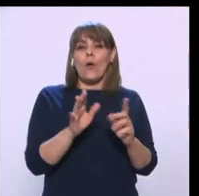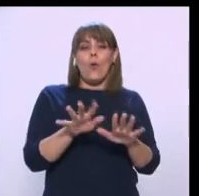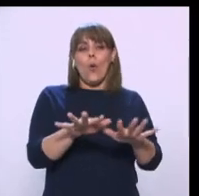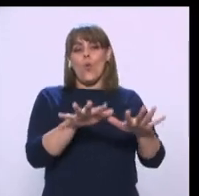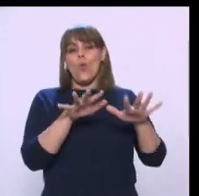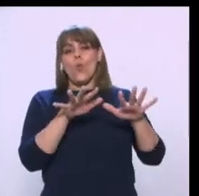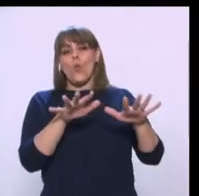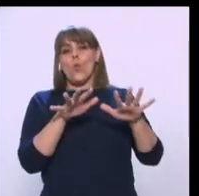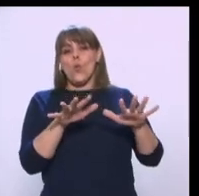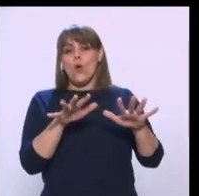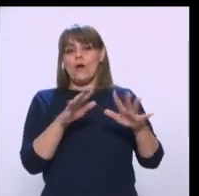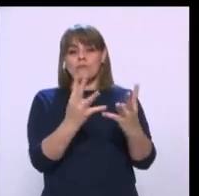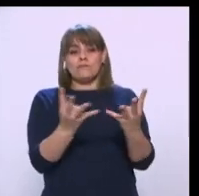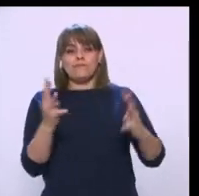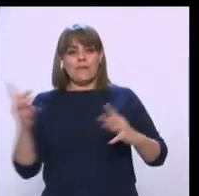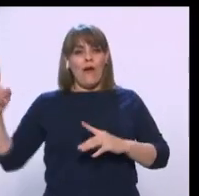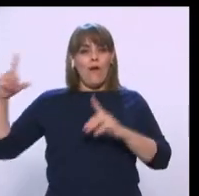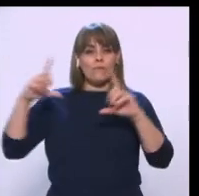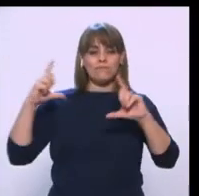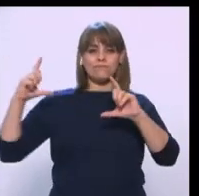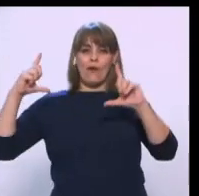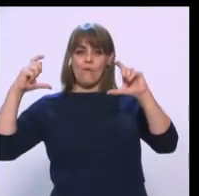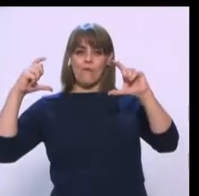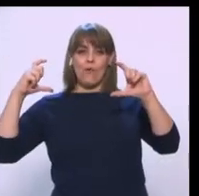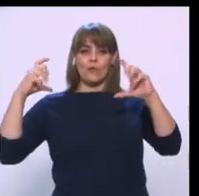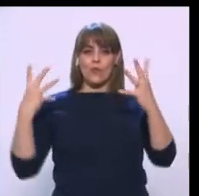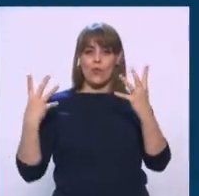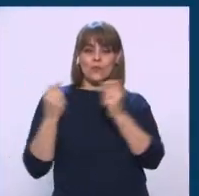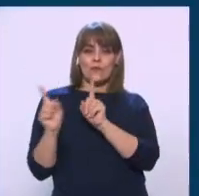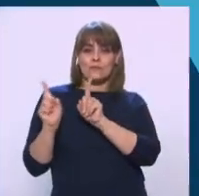López Gatelli Se juntaron Para tomarse La foto Con el Vamos a ver